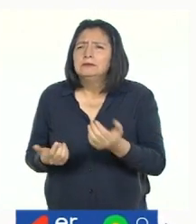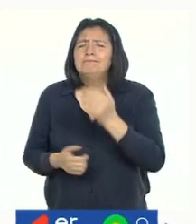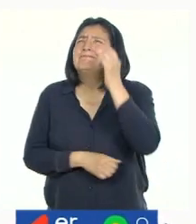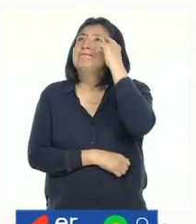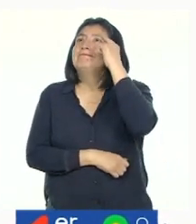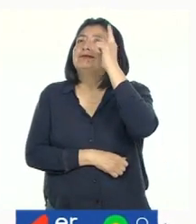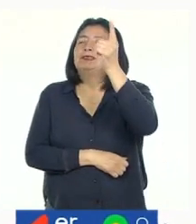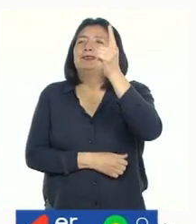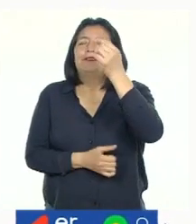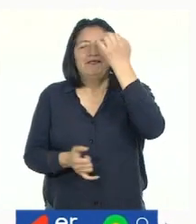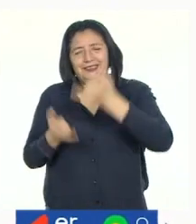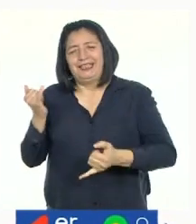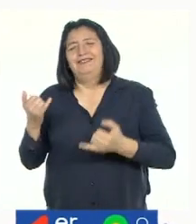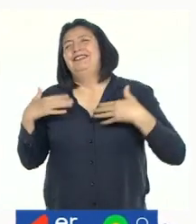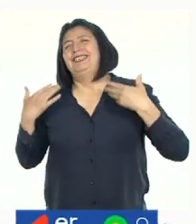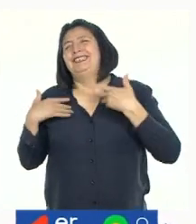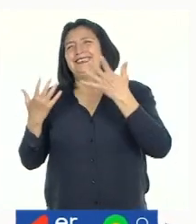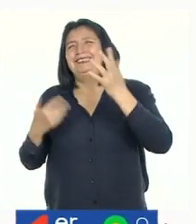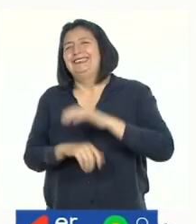¡Un final feliz!